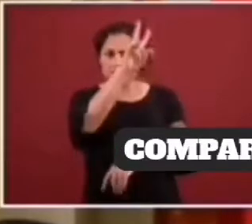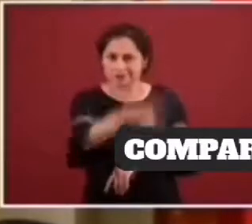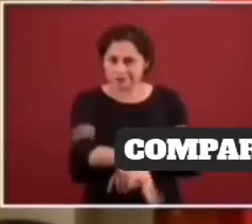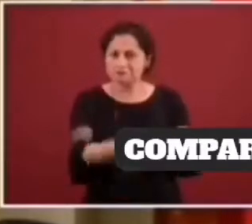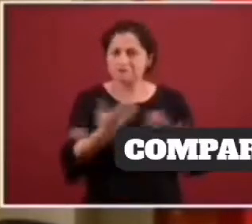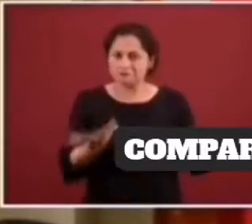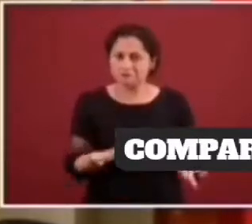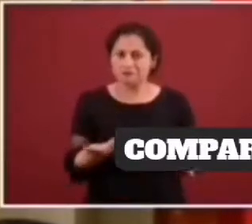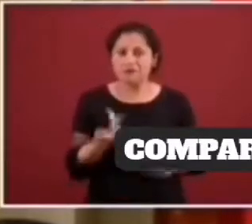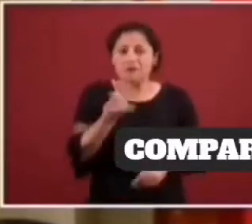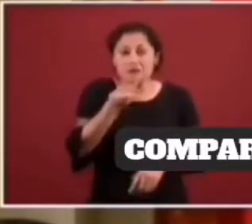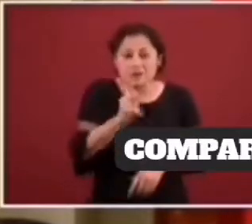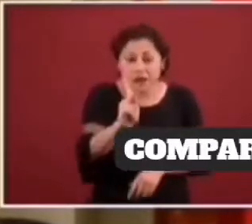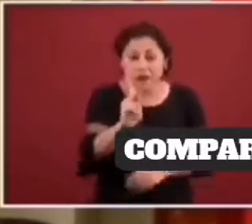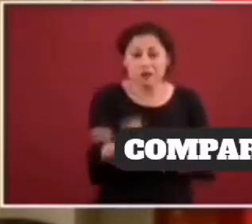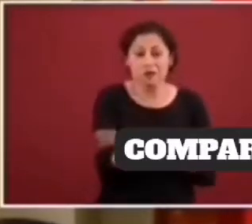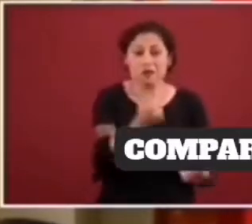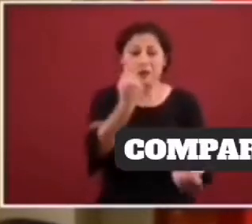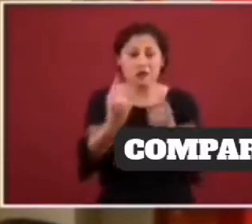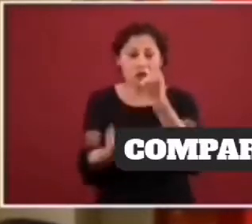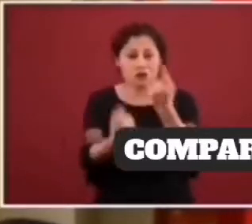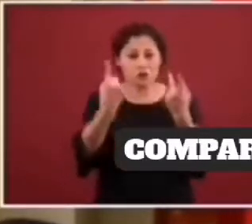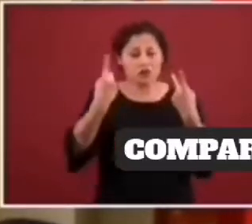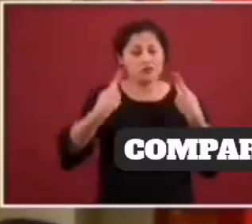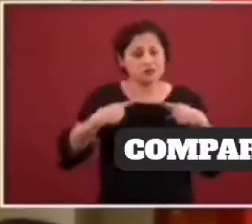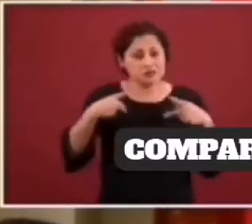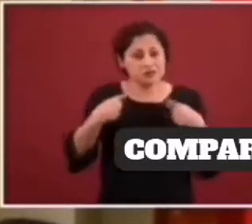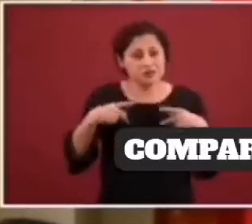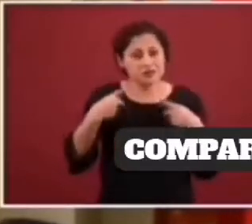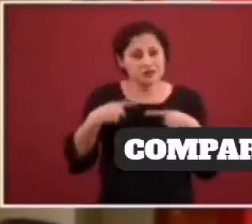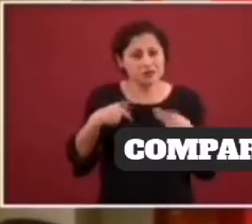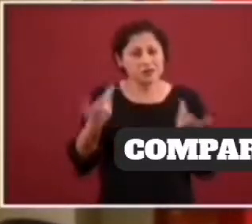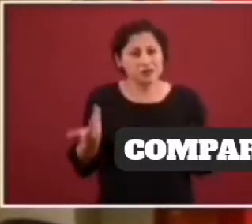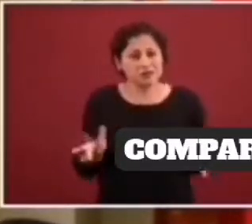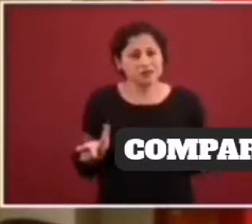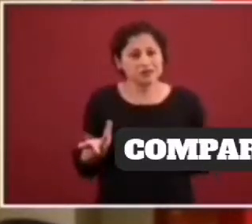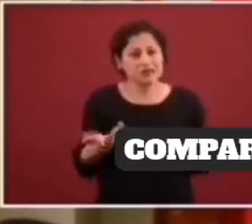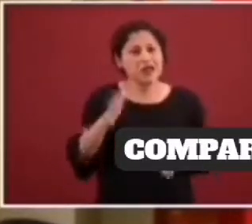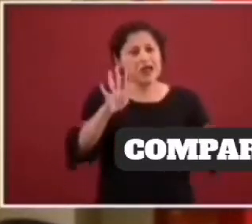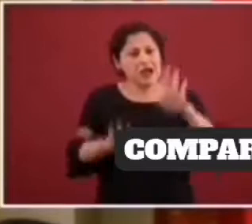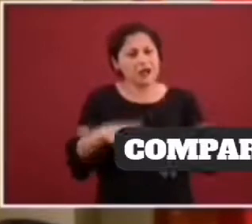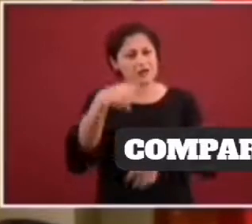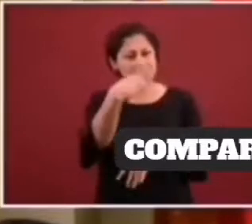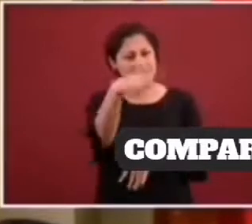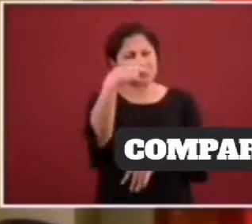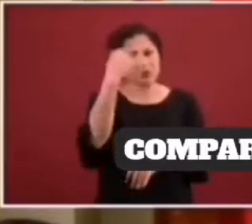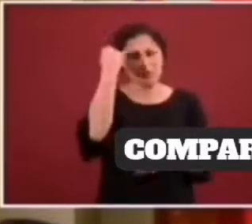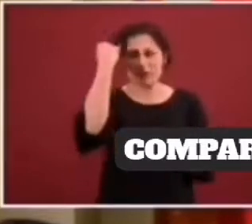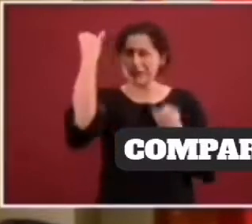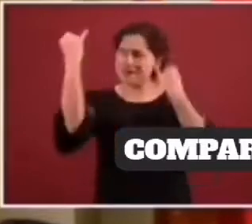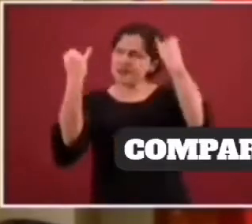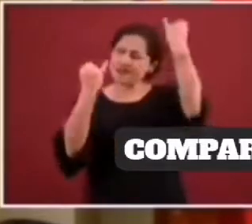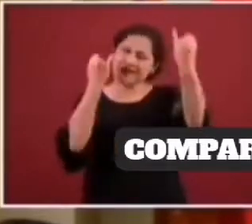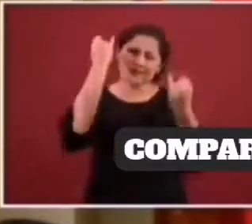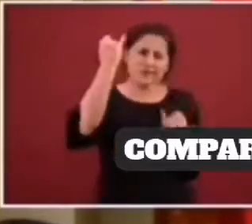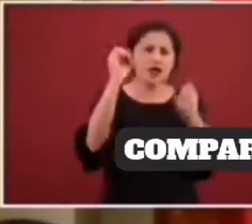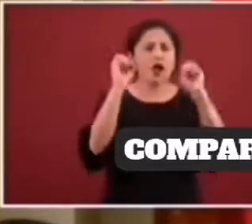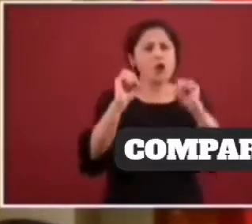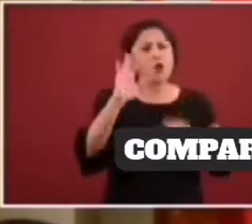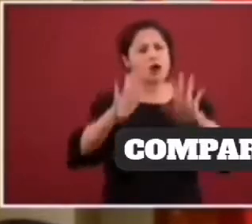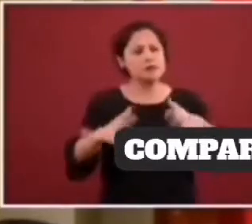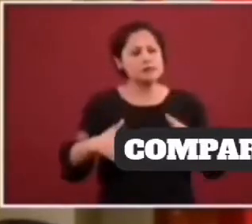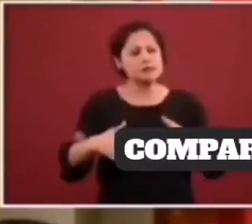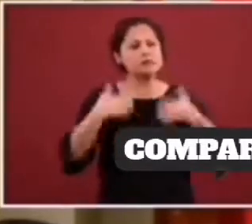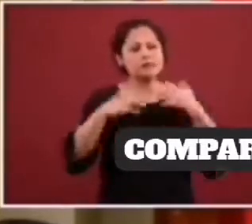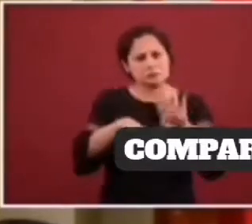Y a aquellas personas que han tenido ideas o han agredido al personal